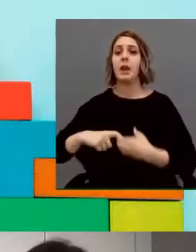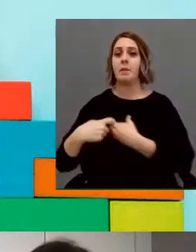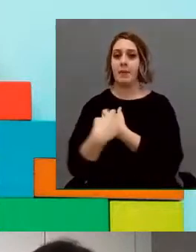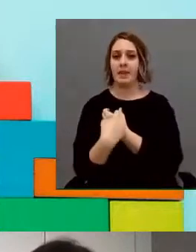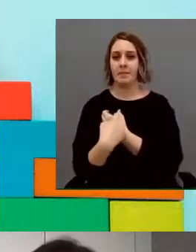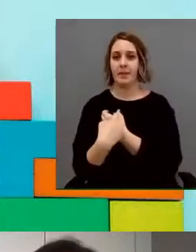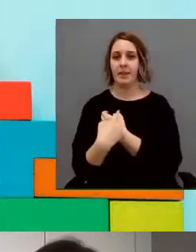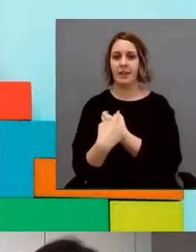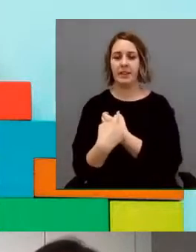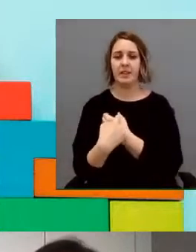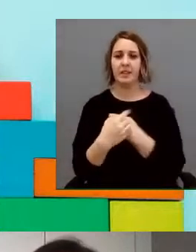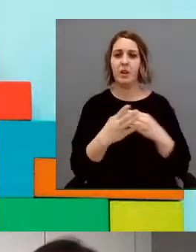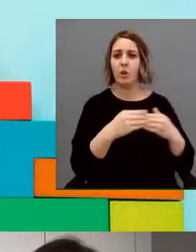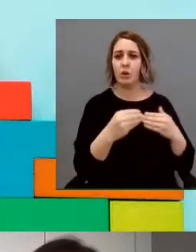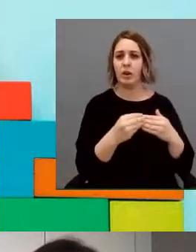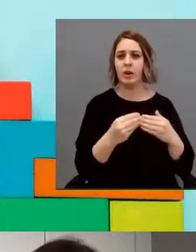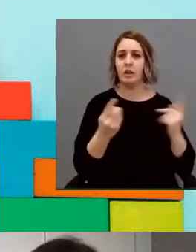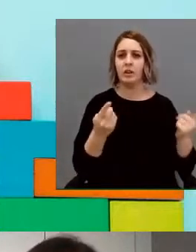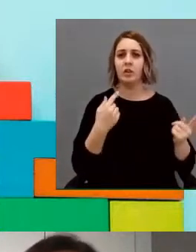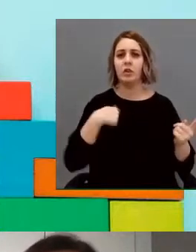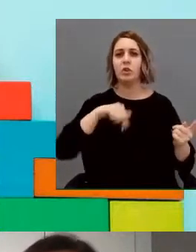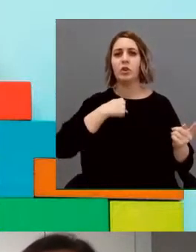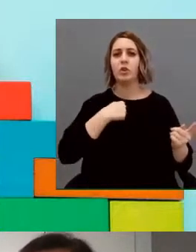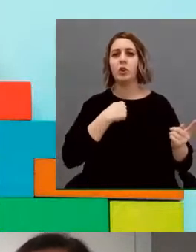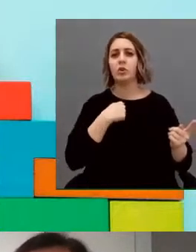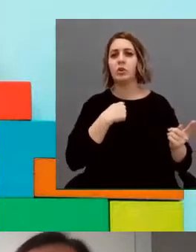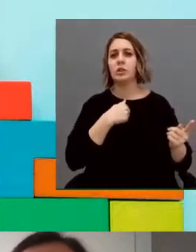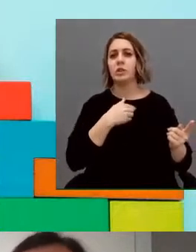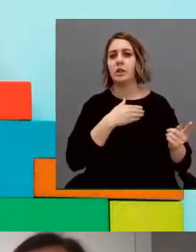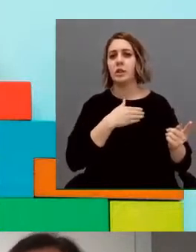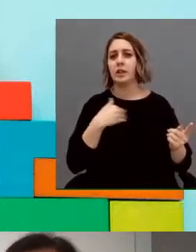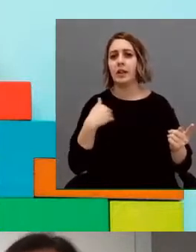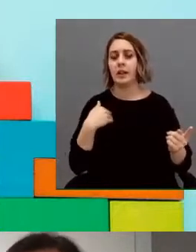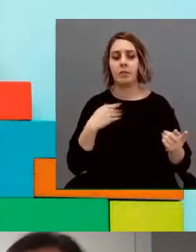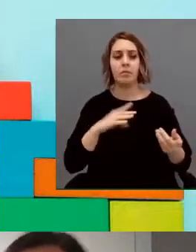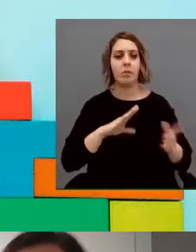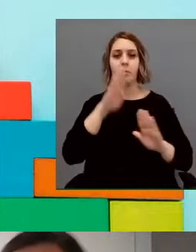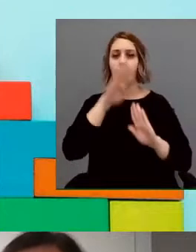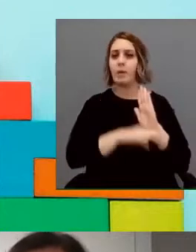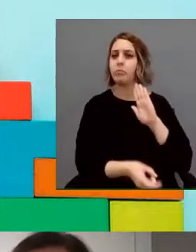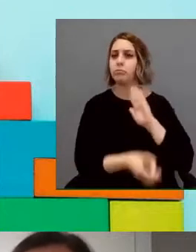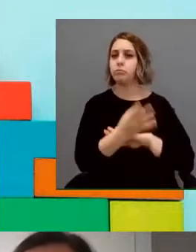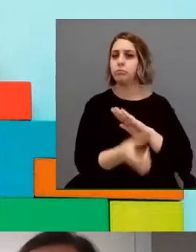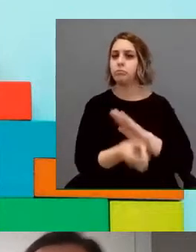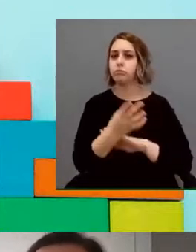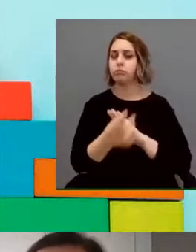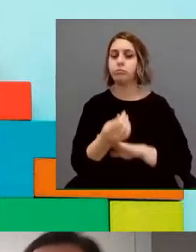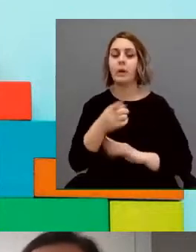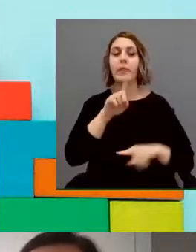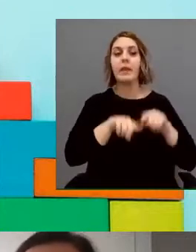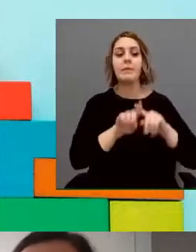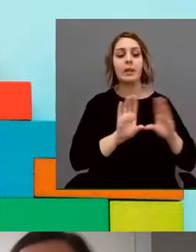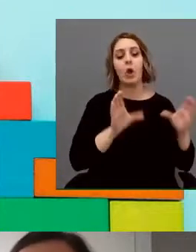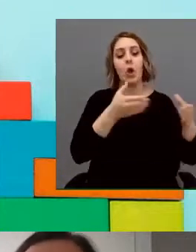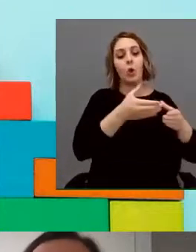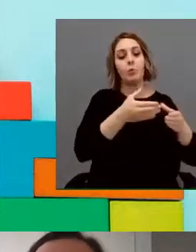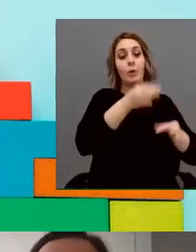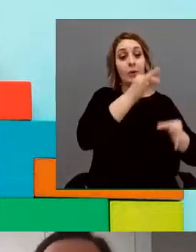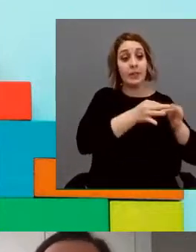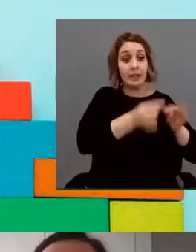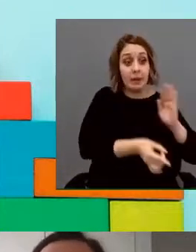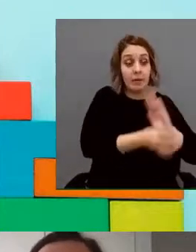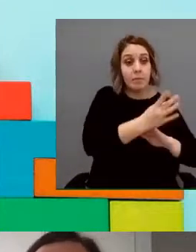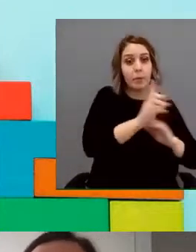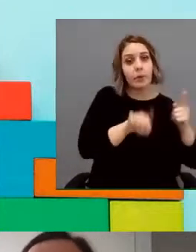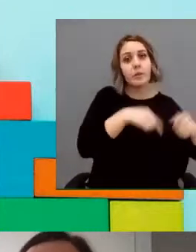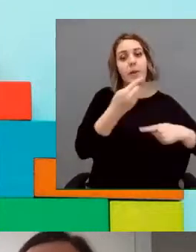Y con esa filosofía de trabajo adoptamos continuamente el programa. Según el grupo que se forme, en septiembre vamos adaptando